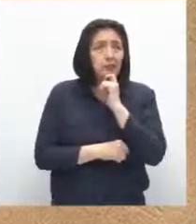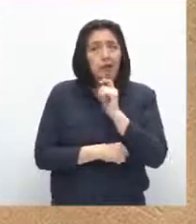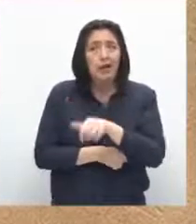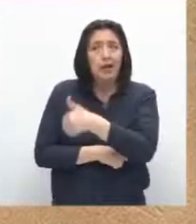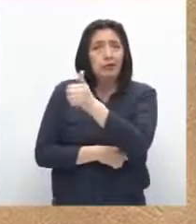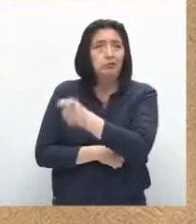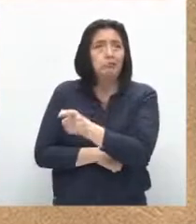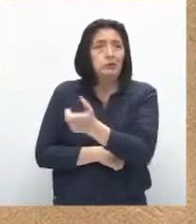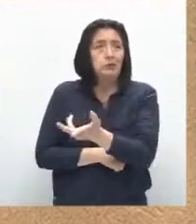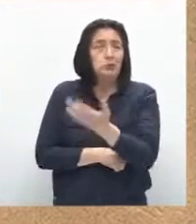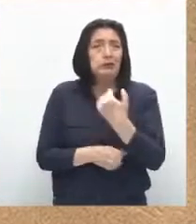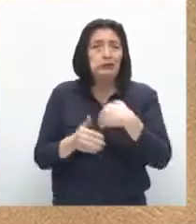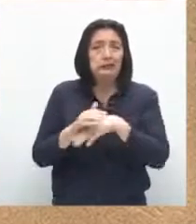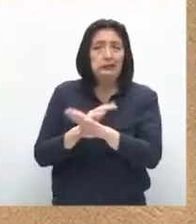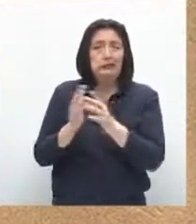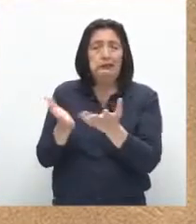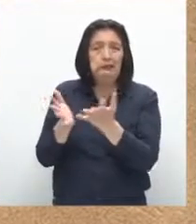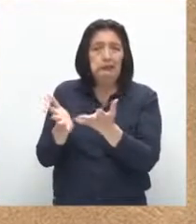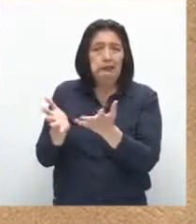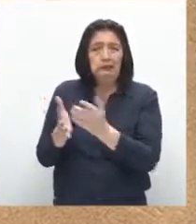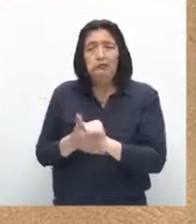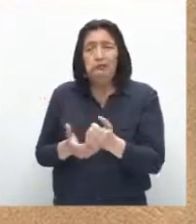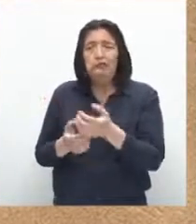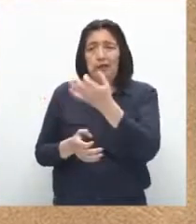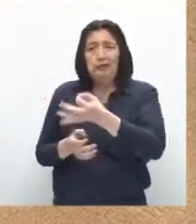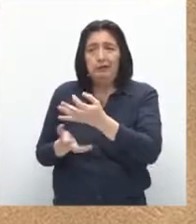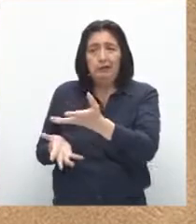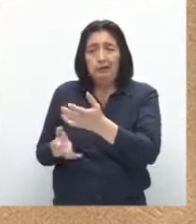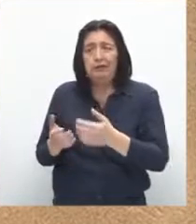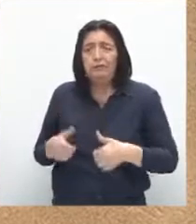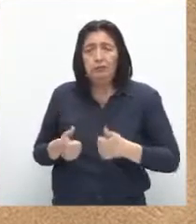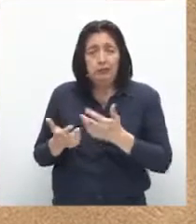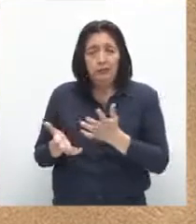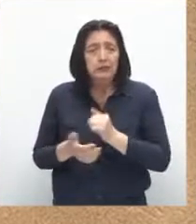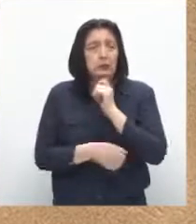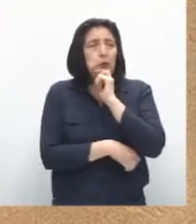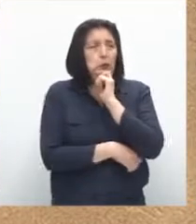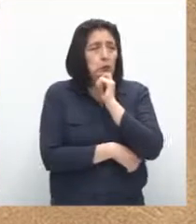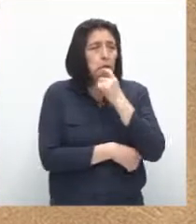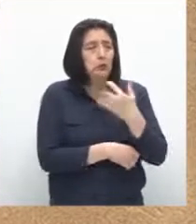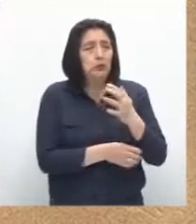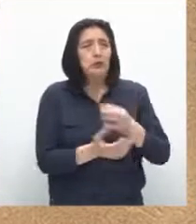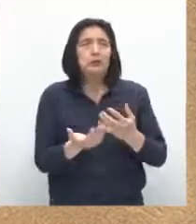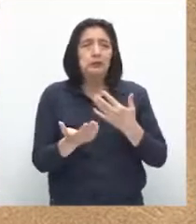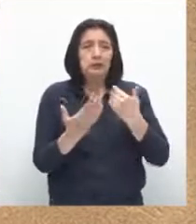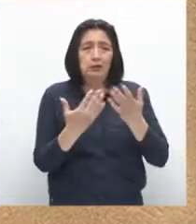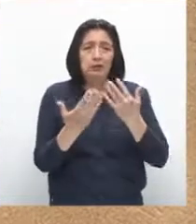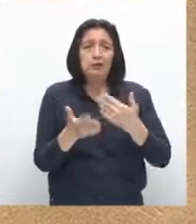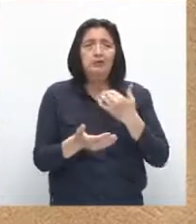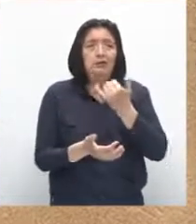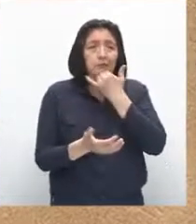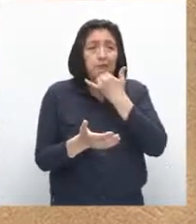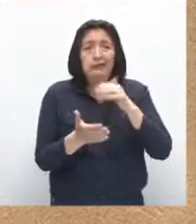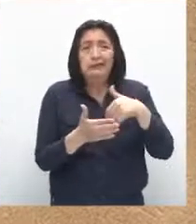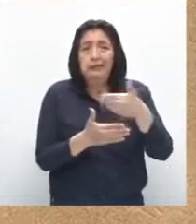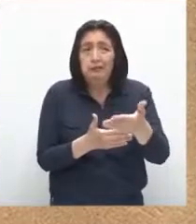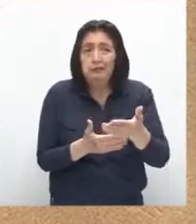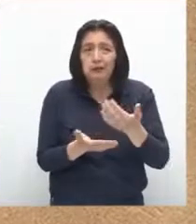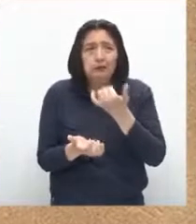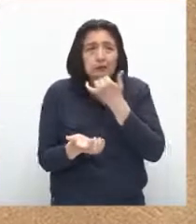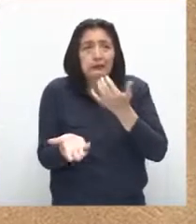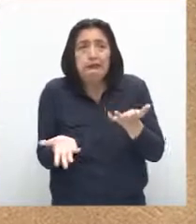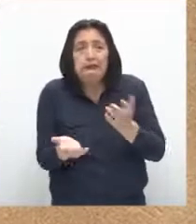físico, llamémoslo así. Y aquí hemos estado hablando de consecuencias. ¿Cuáles serían las consecuencias de brindar